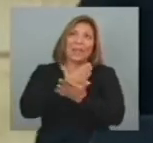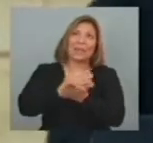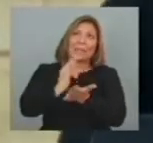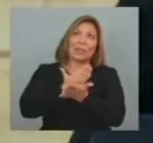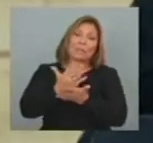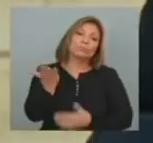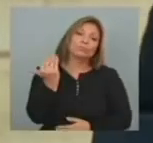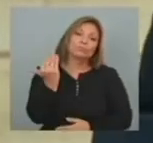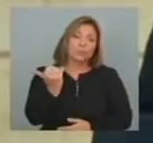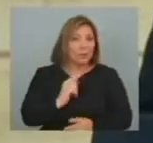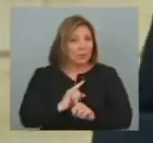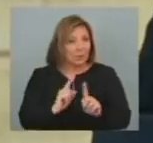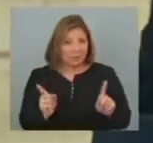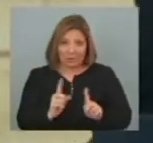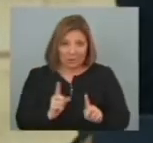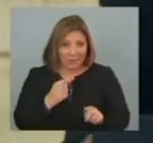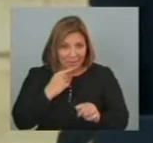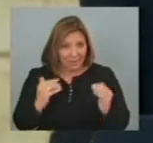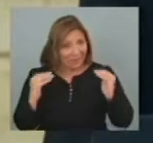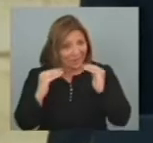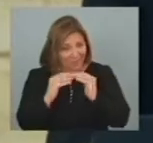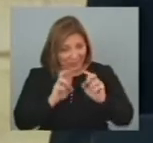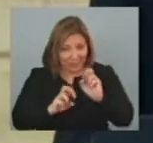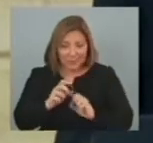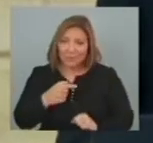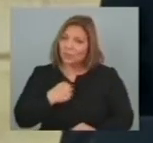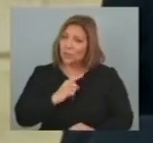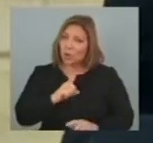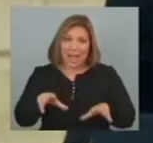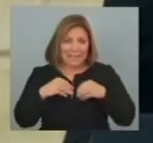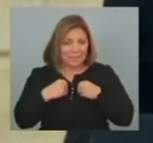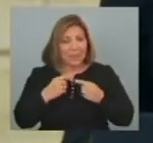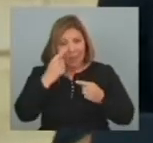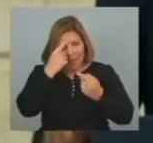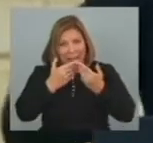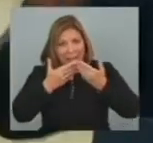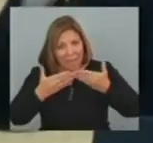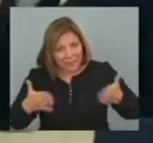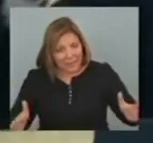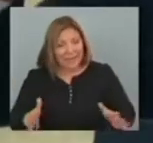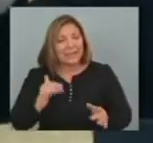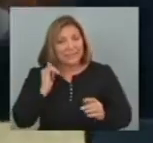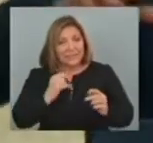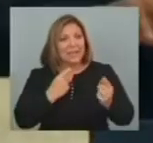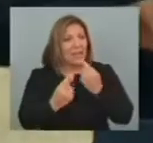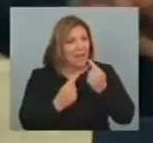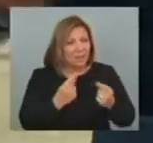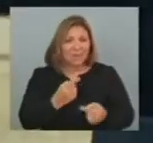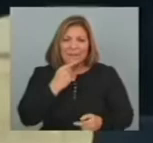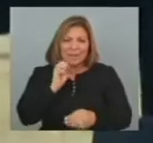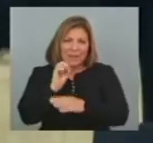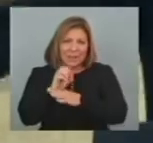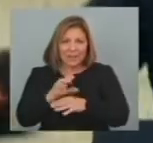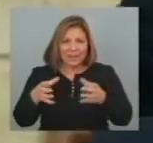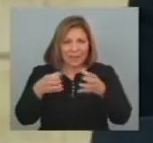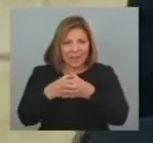El mandatario Sin embargo Se ha mostrado Reticente A tratar de manera Abierta El tema racial Algo por lo que Ha sido criticado Desde